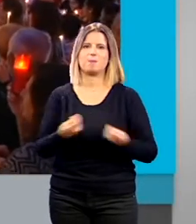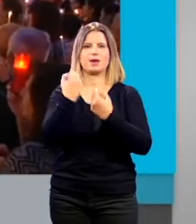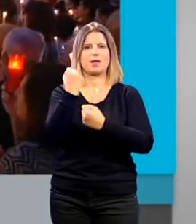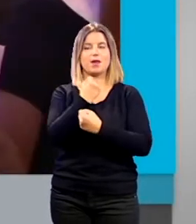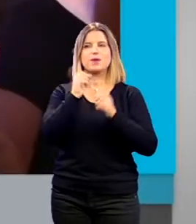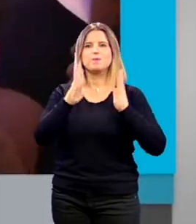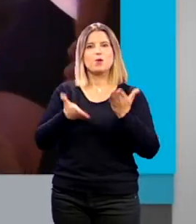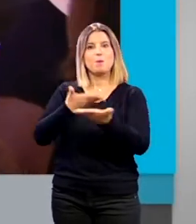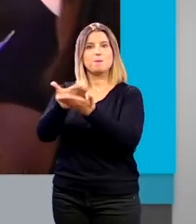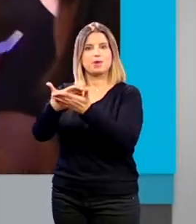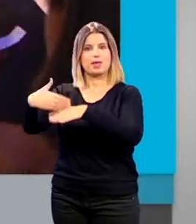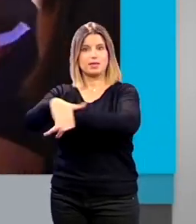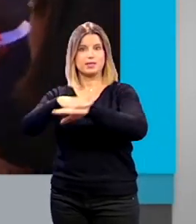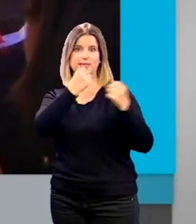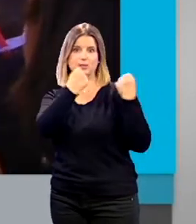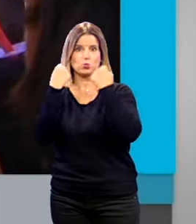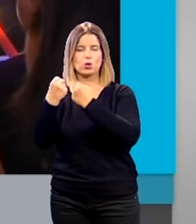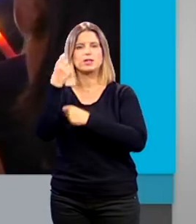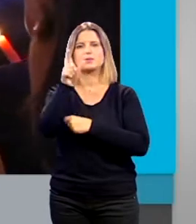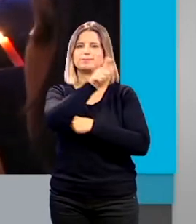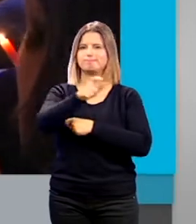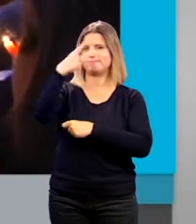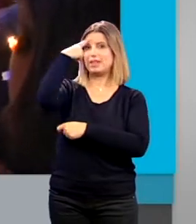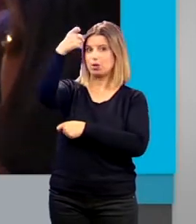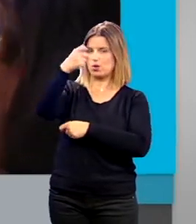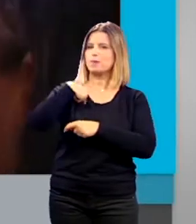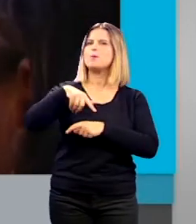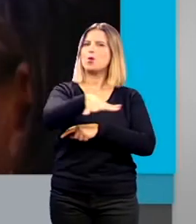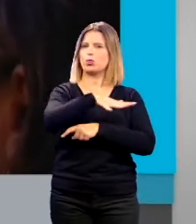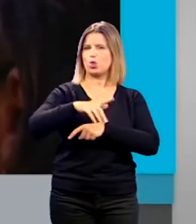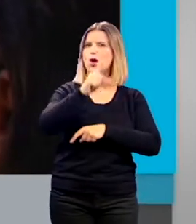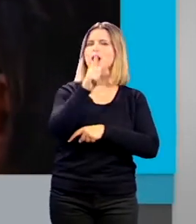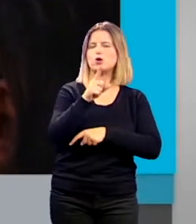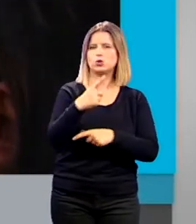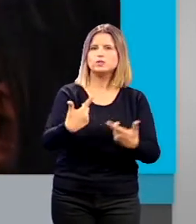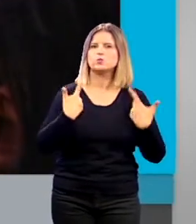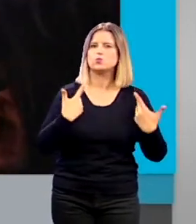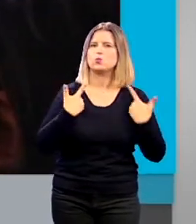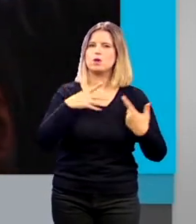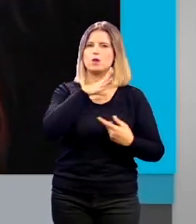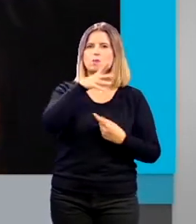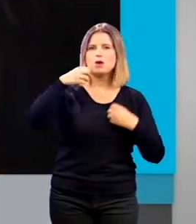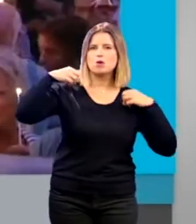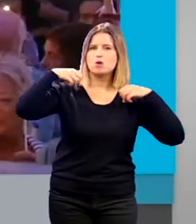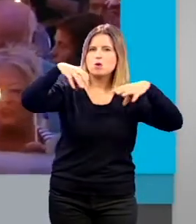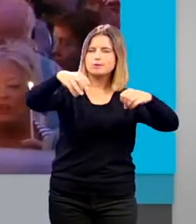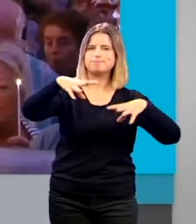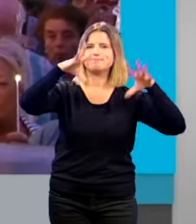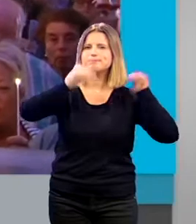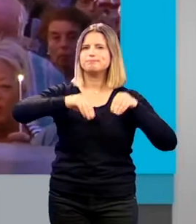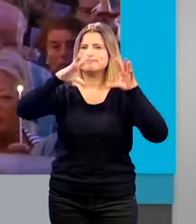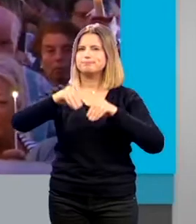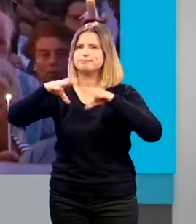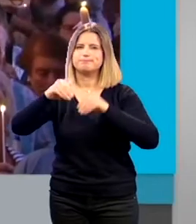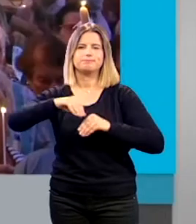instituciones y a la ciudadanía que también recuerden a los vecinos de Norte que están pasándolo mal por los cortes de suministro, que son unas